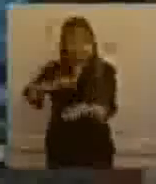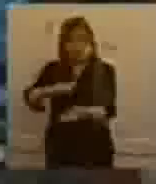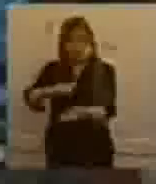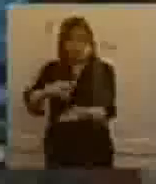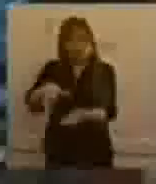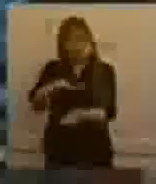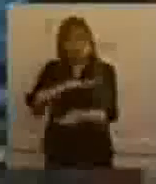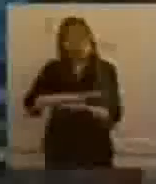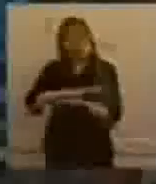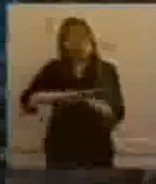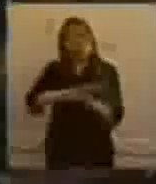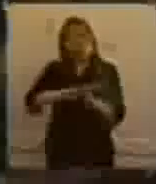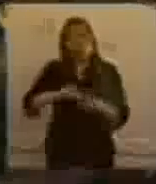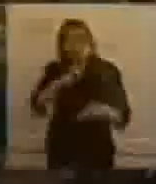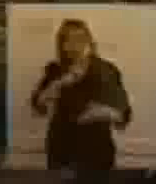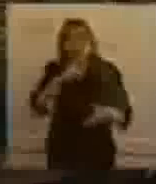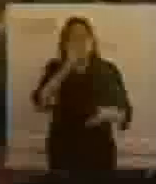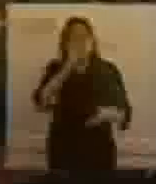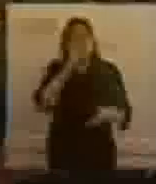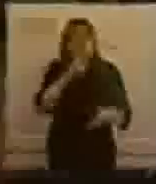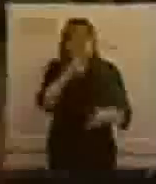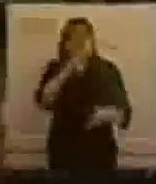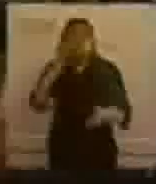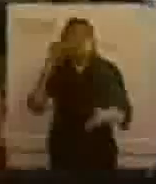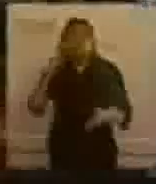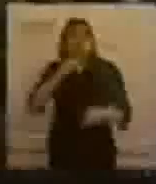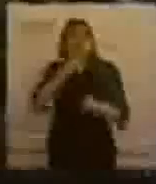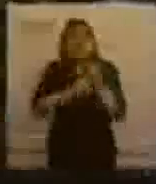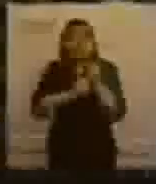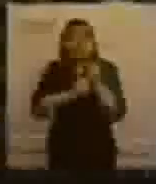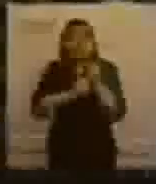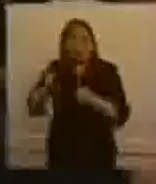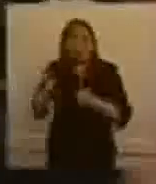a mil cuatrocientos productores,